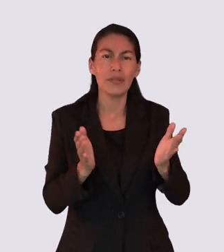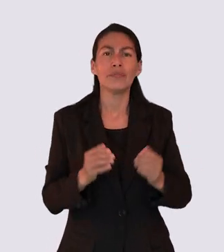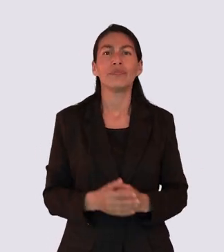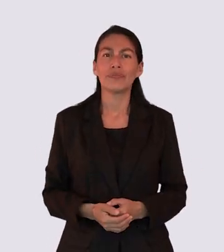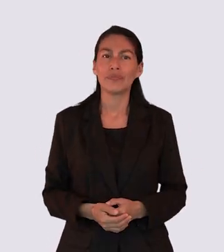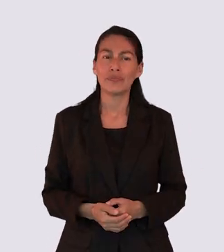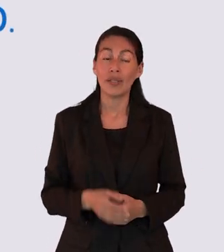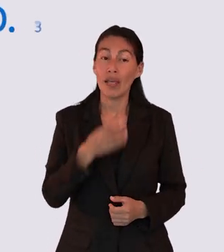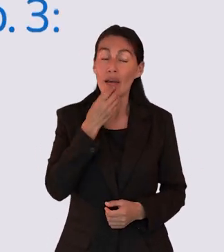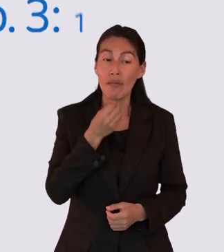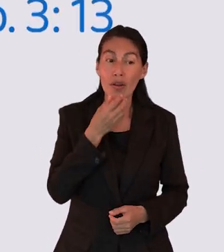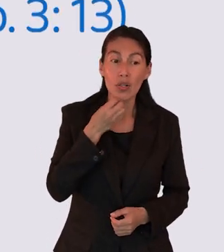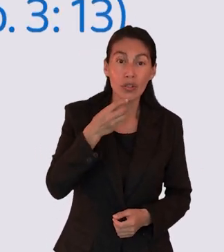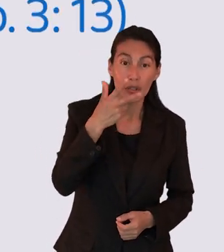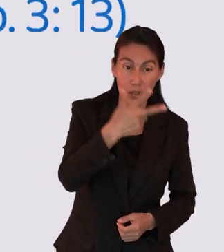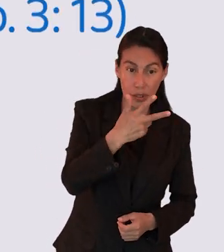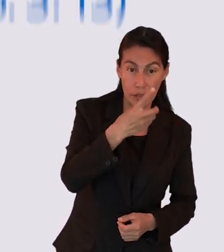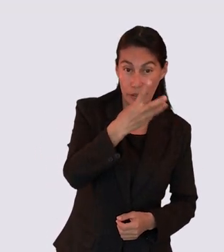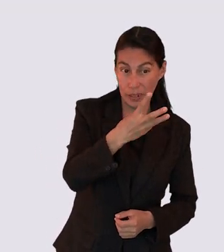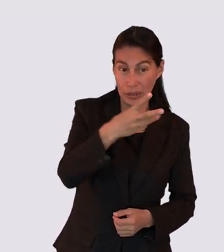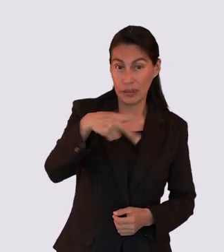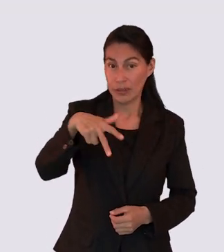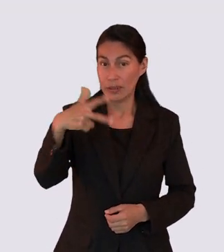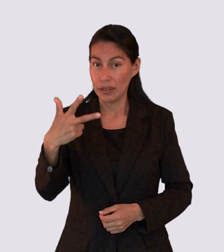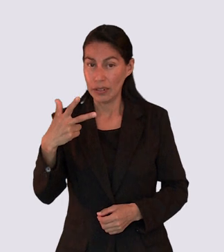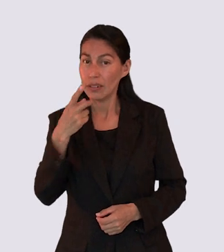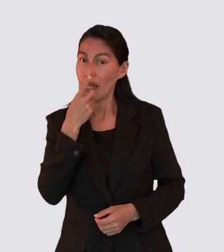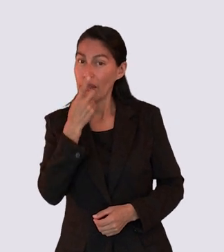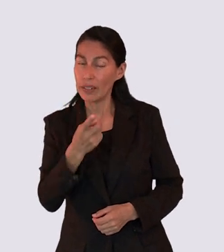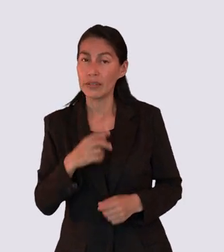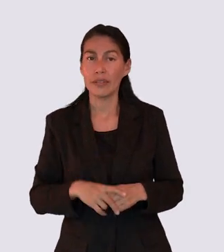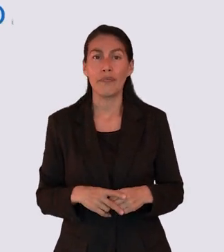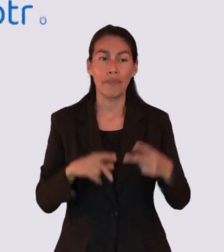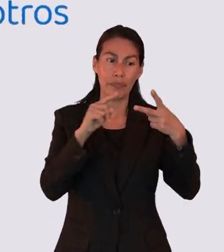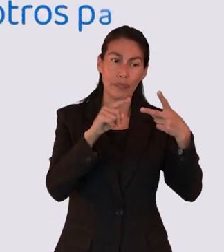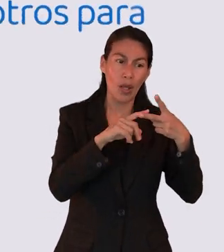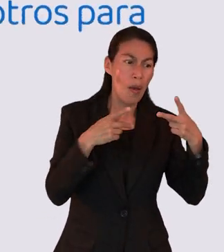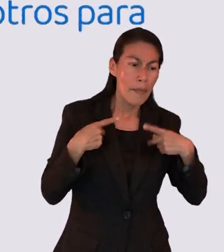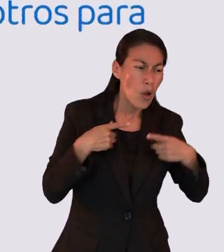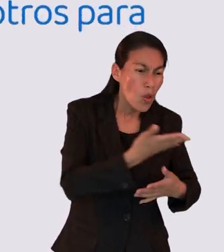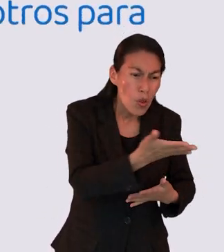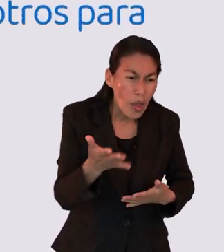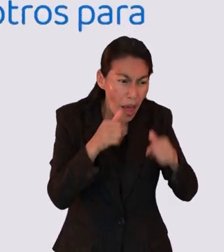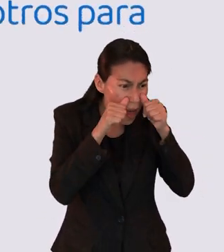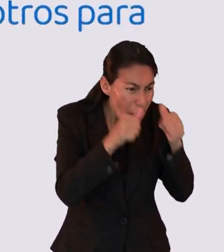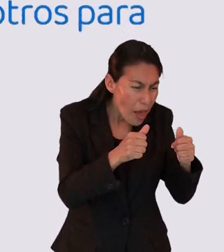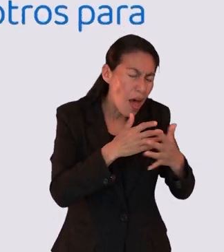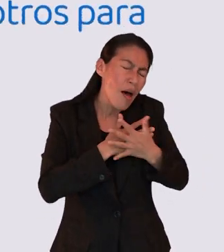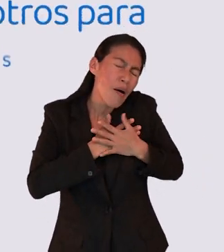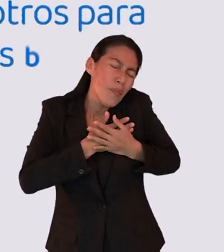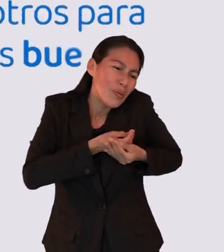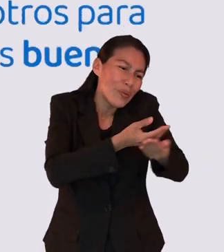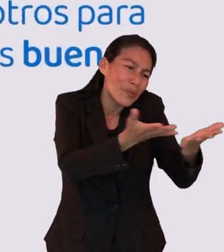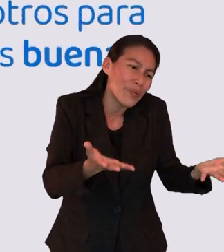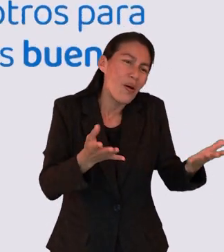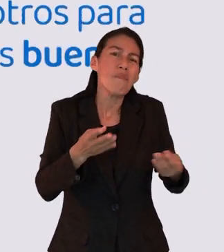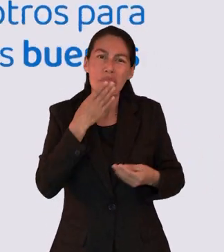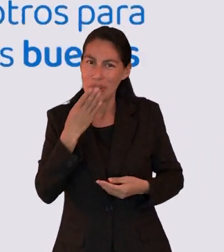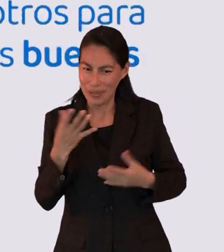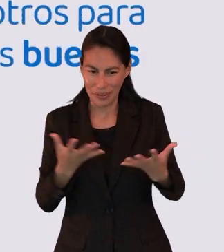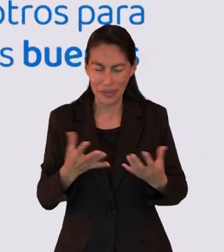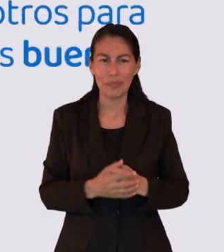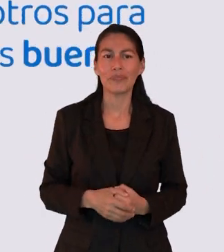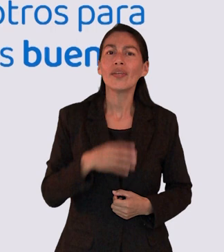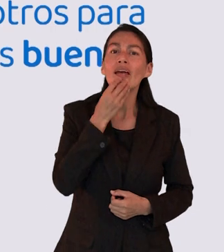cada día. Hebreos 3.13 2. Consideremos unos a otros para estimularnos al amor y a las buenas